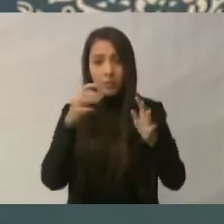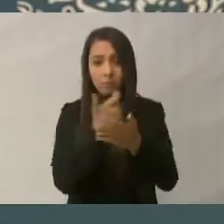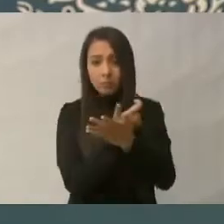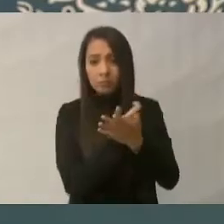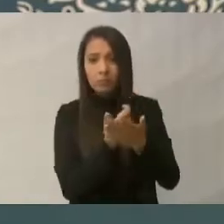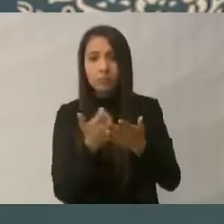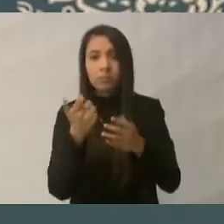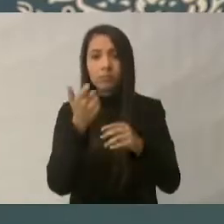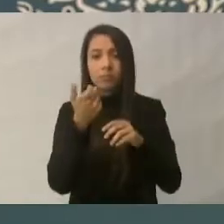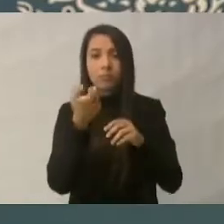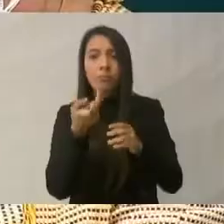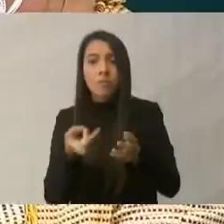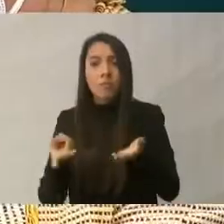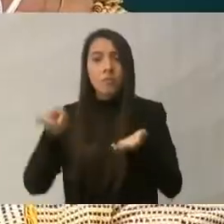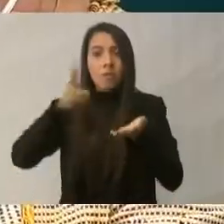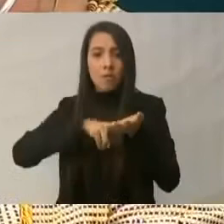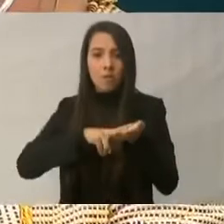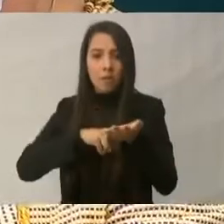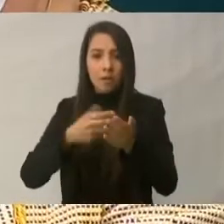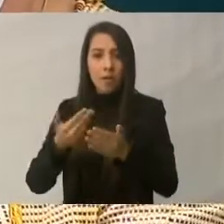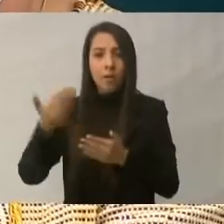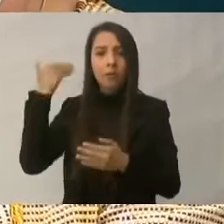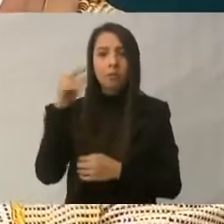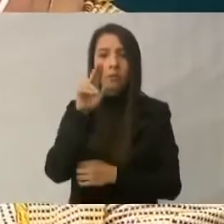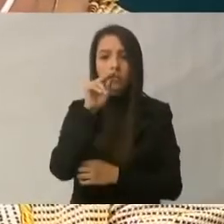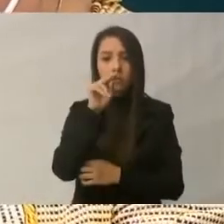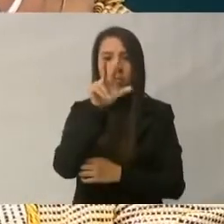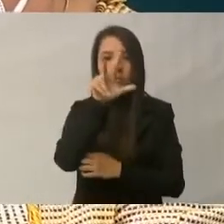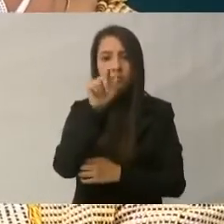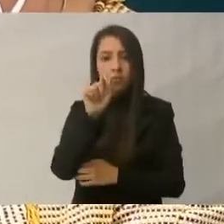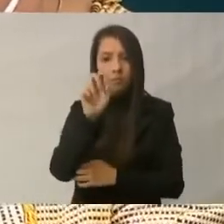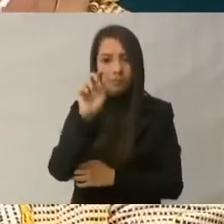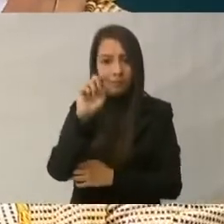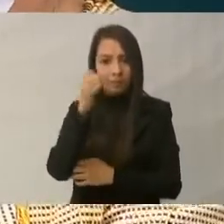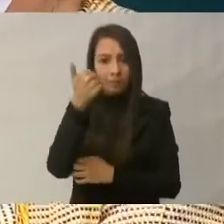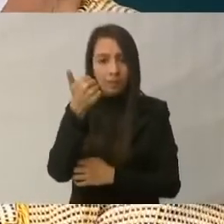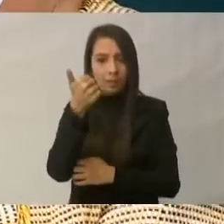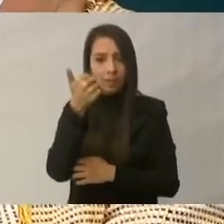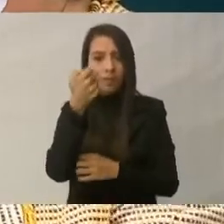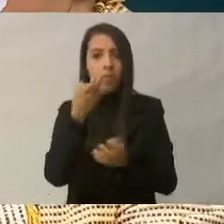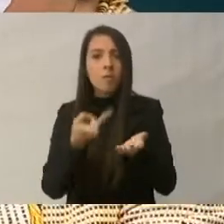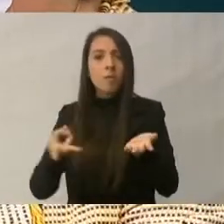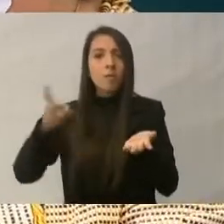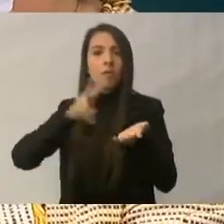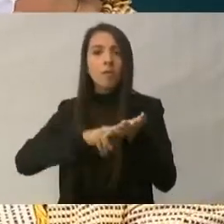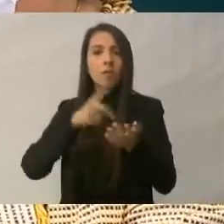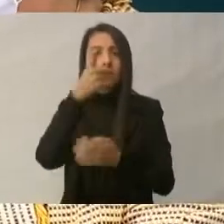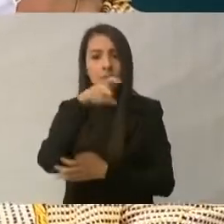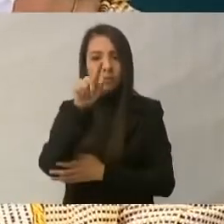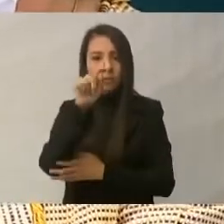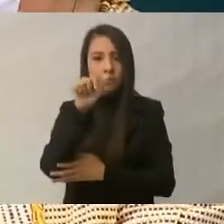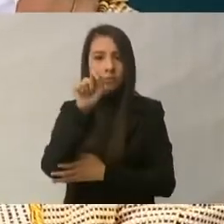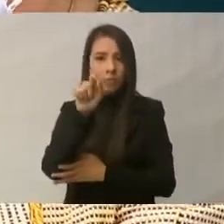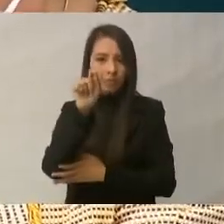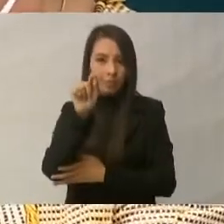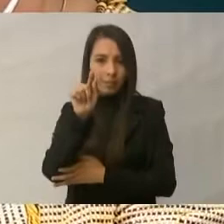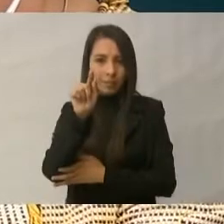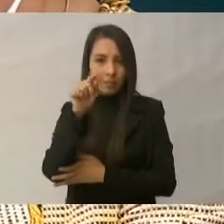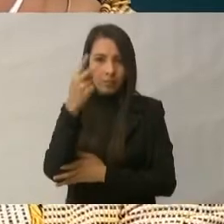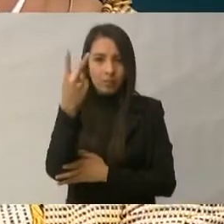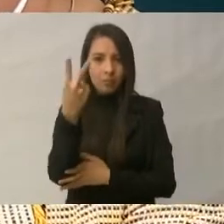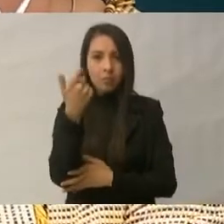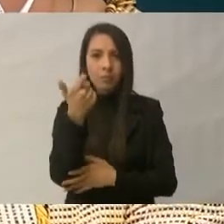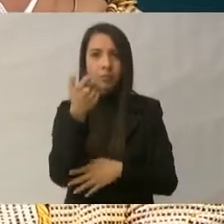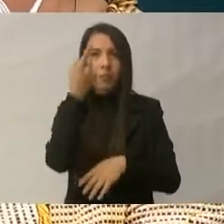al pasar de 88.36 a 176.72 pesos